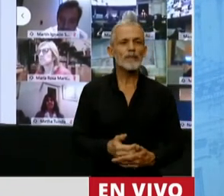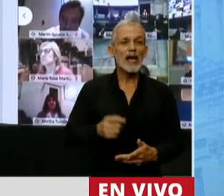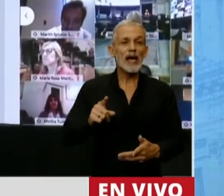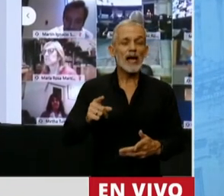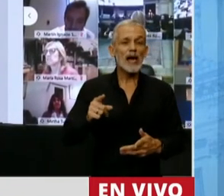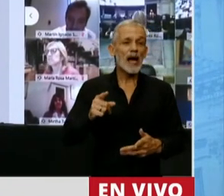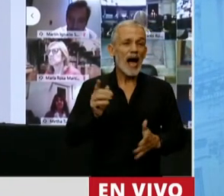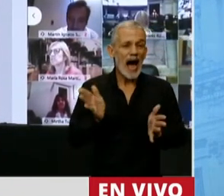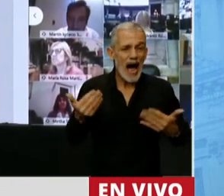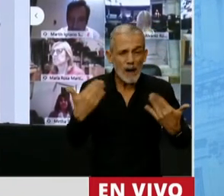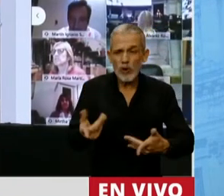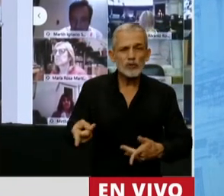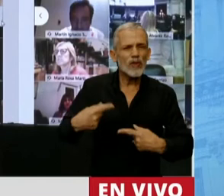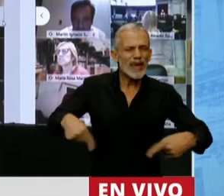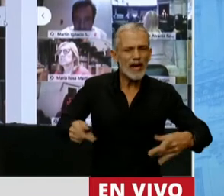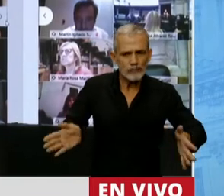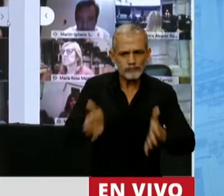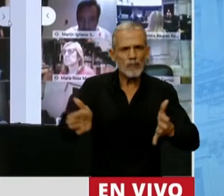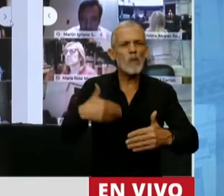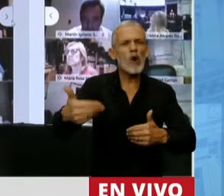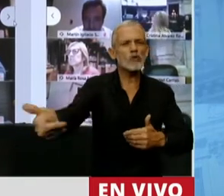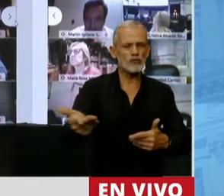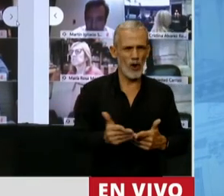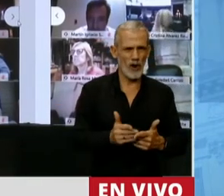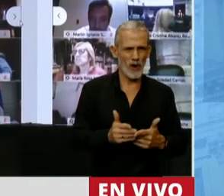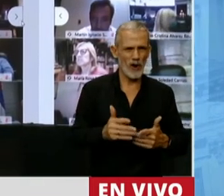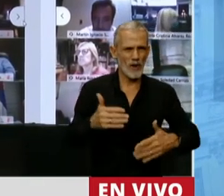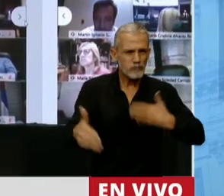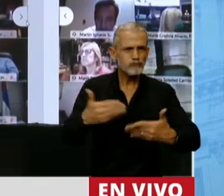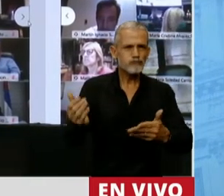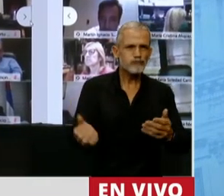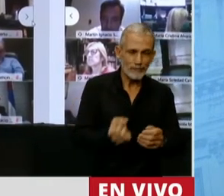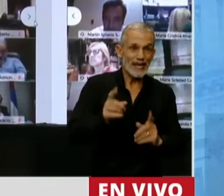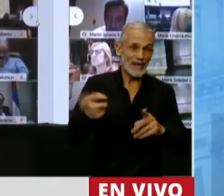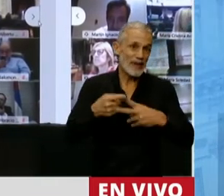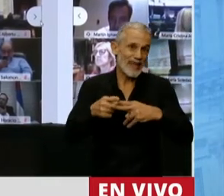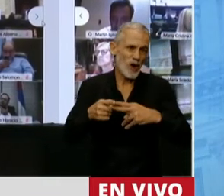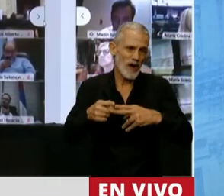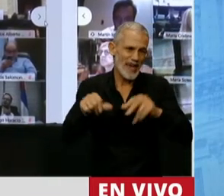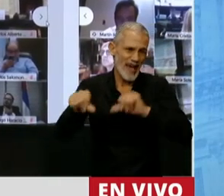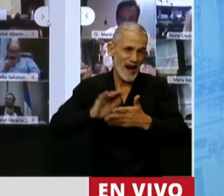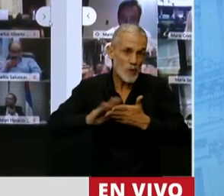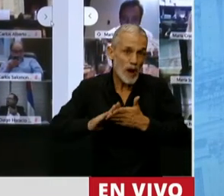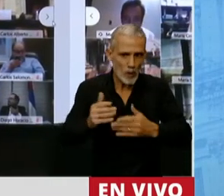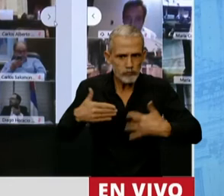apoyo a la producción y tiene un fuerte apoyo al desarrollo de la innovación tecnológica,